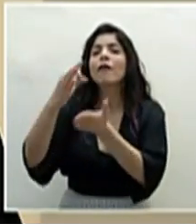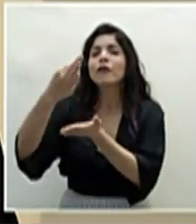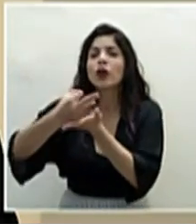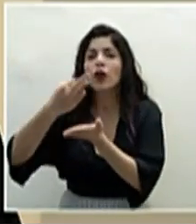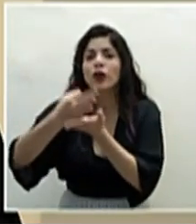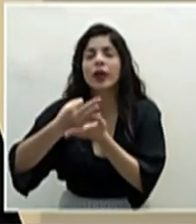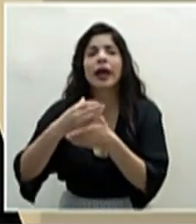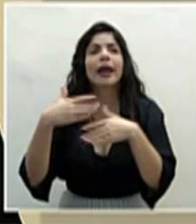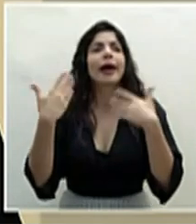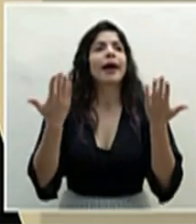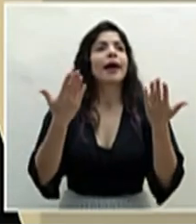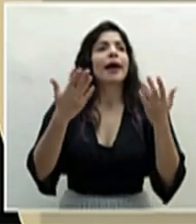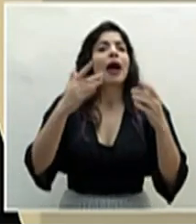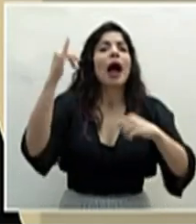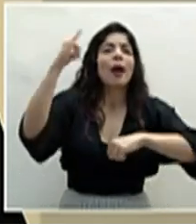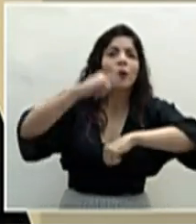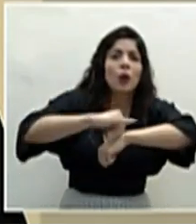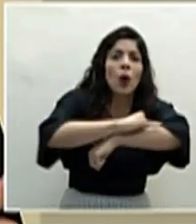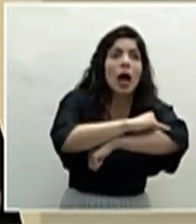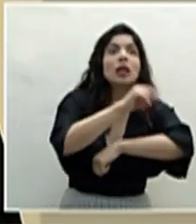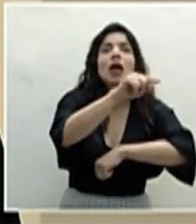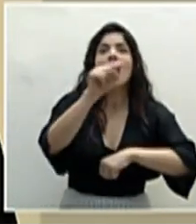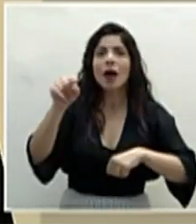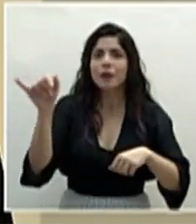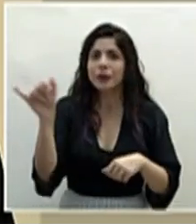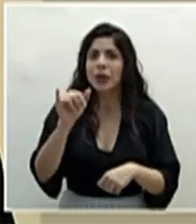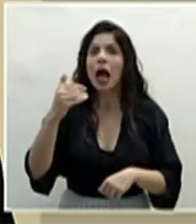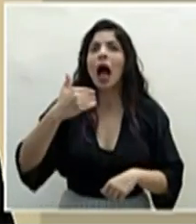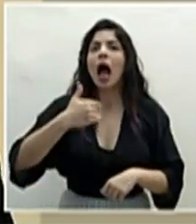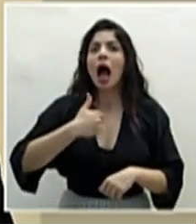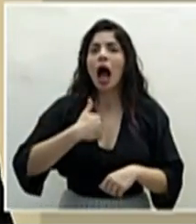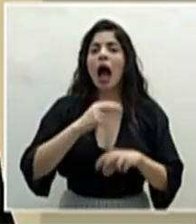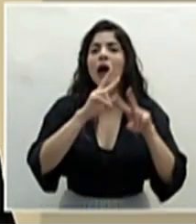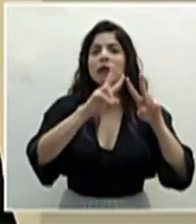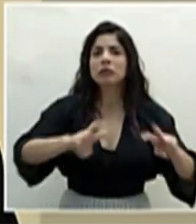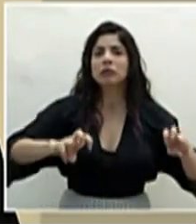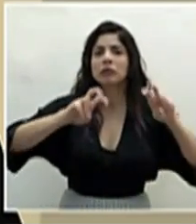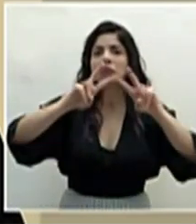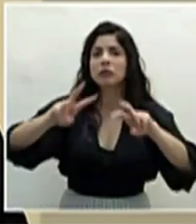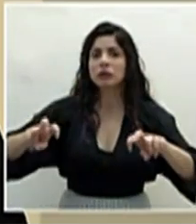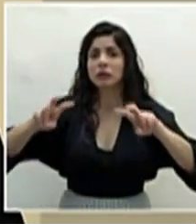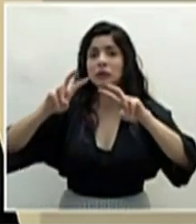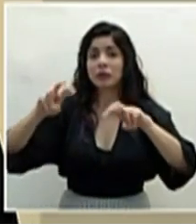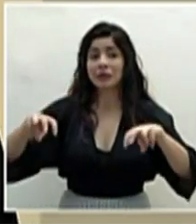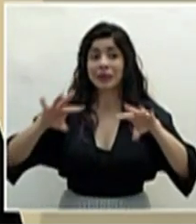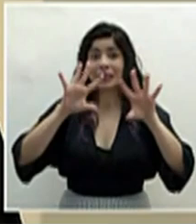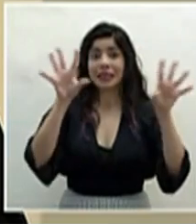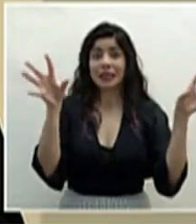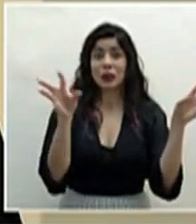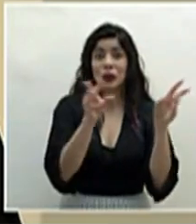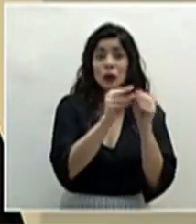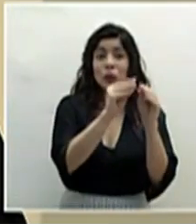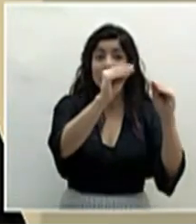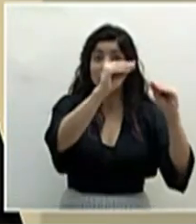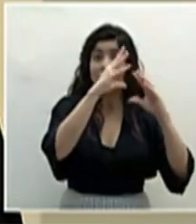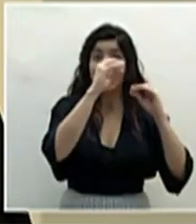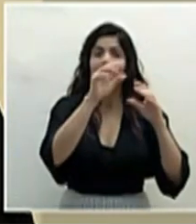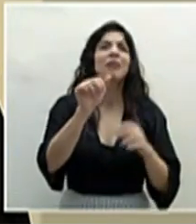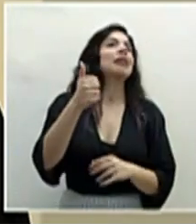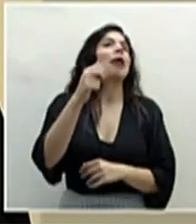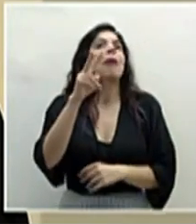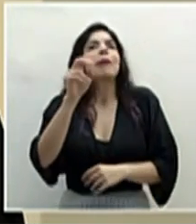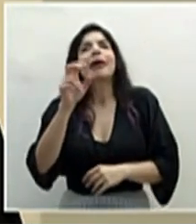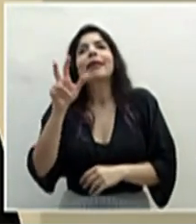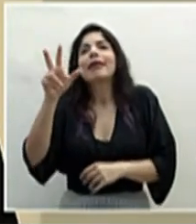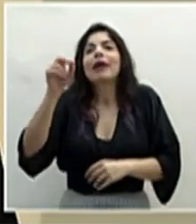el tema de los aeropuertos, donde también tenemos testeo. No solo es la suma de datos, es decir, 10, 20,